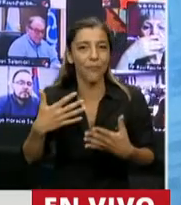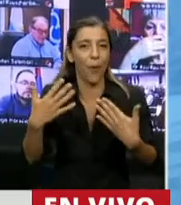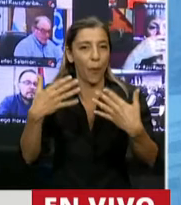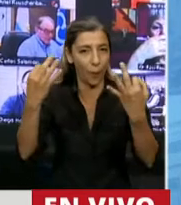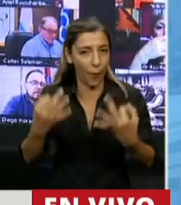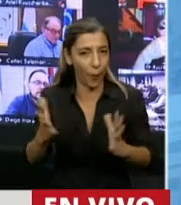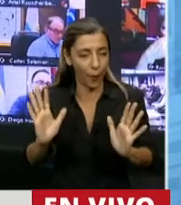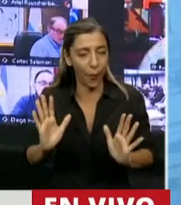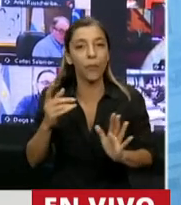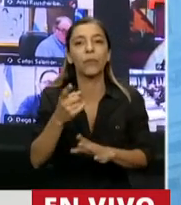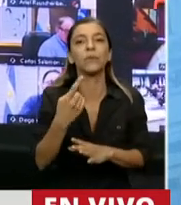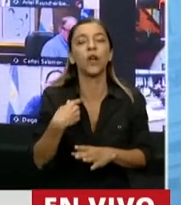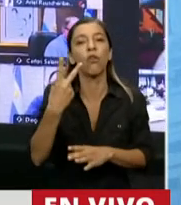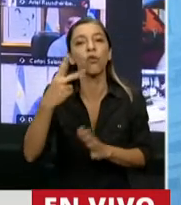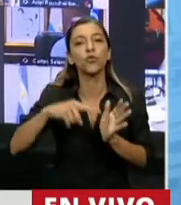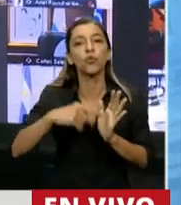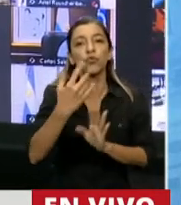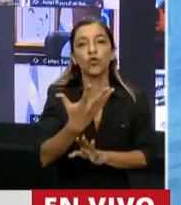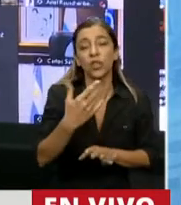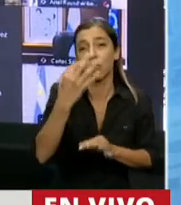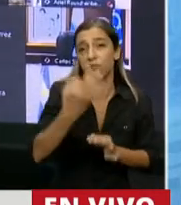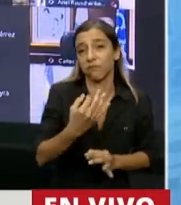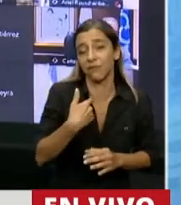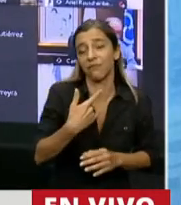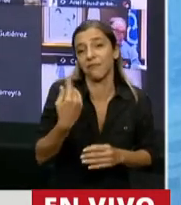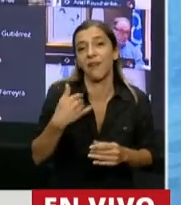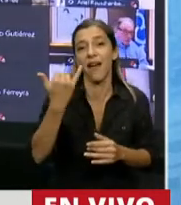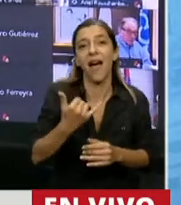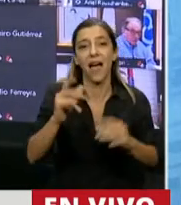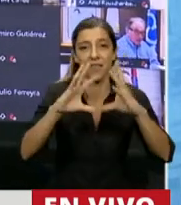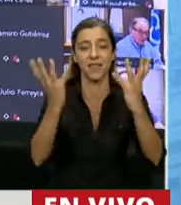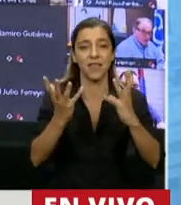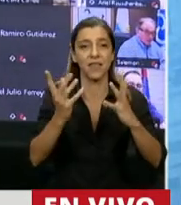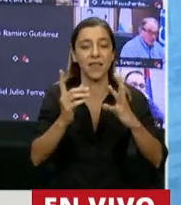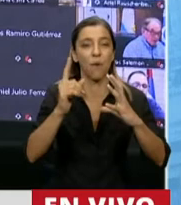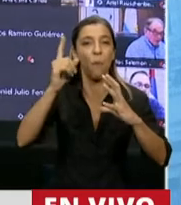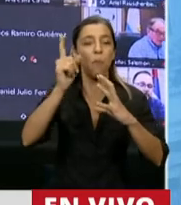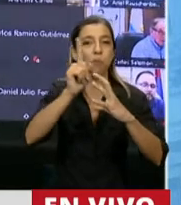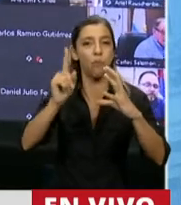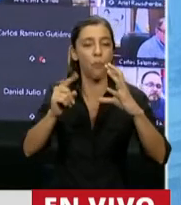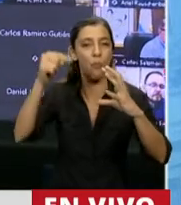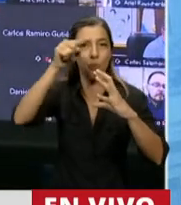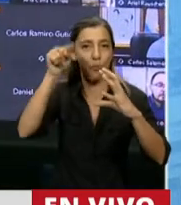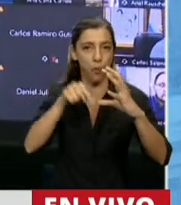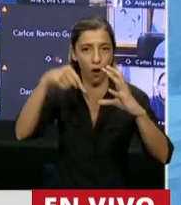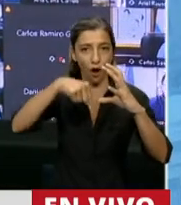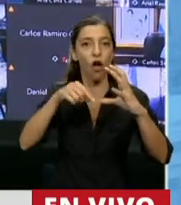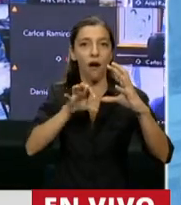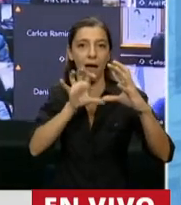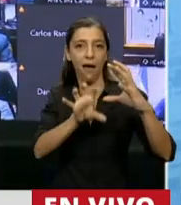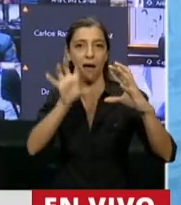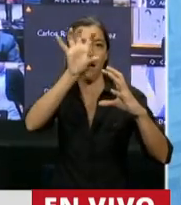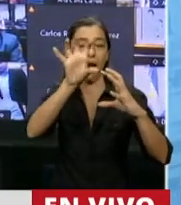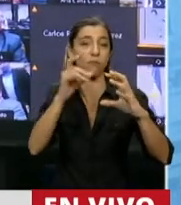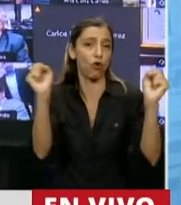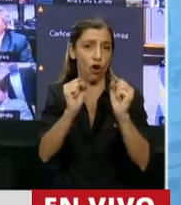pequeño, 2.5 están congelados en los polos. Lo restante es el agua que usamos y necesitamos para vivir.